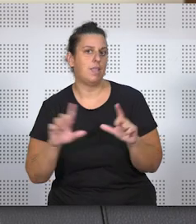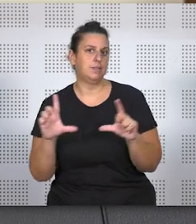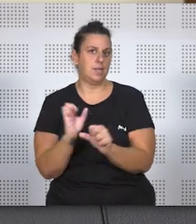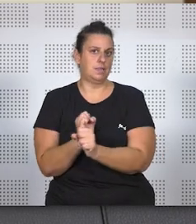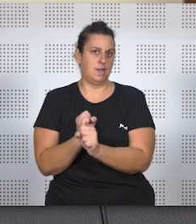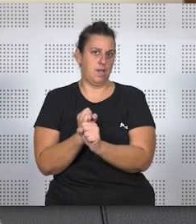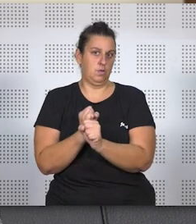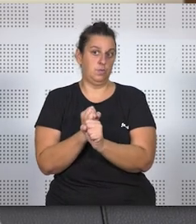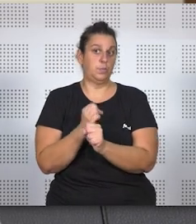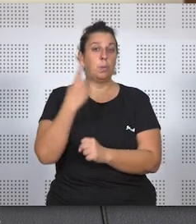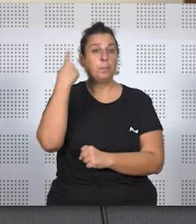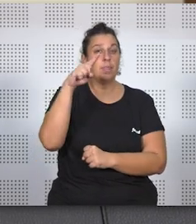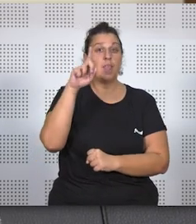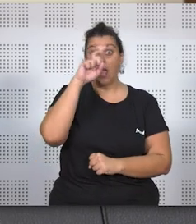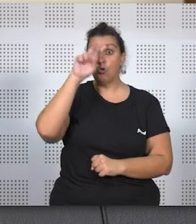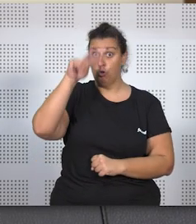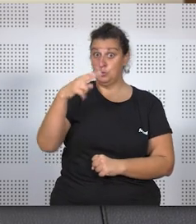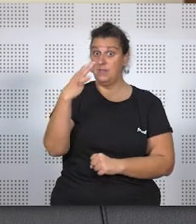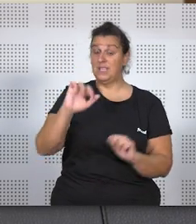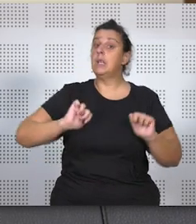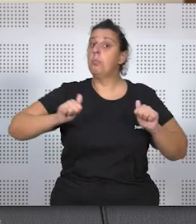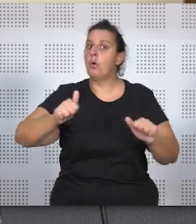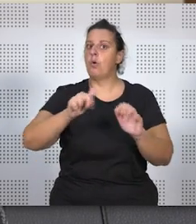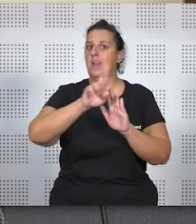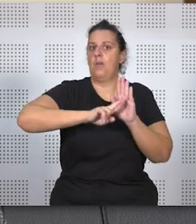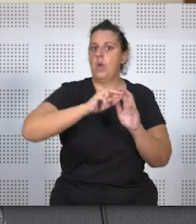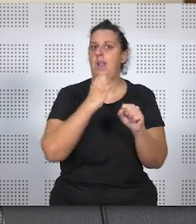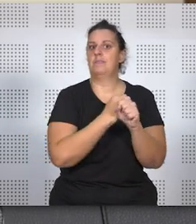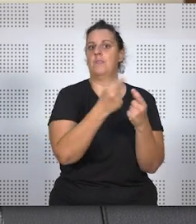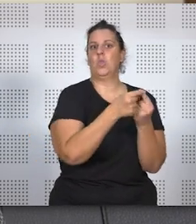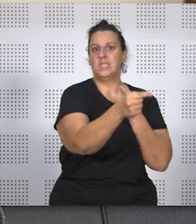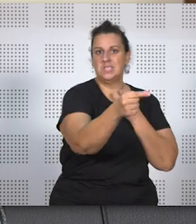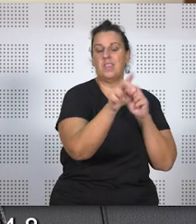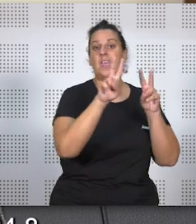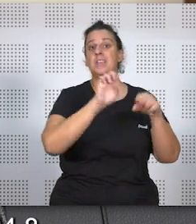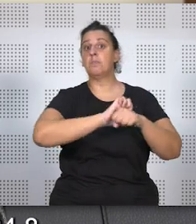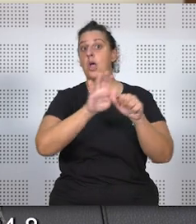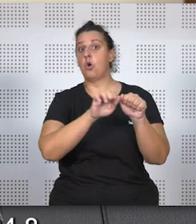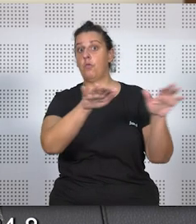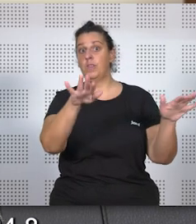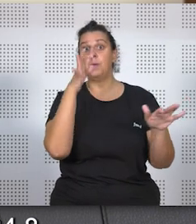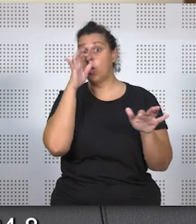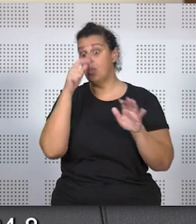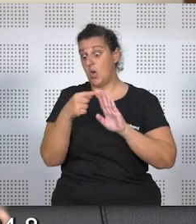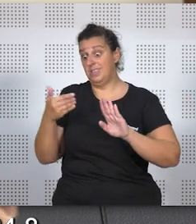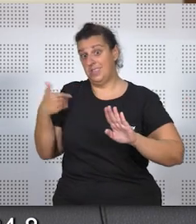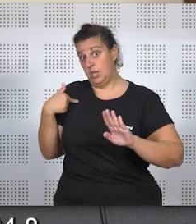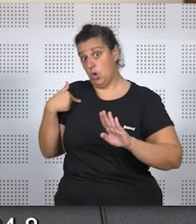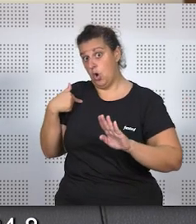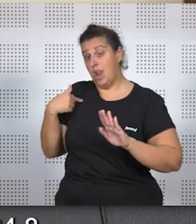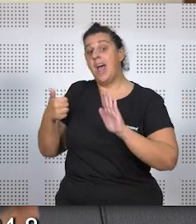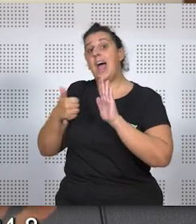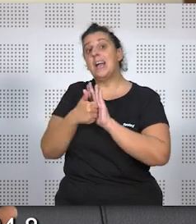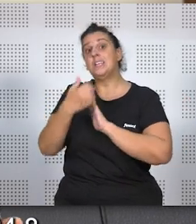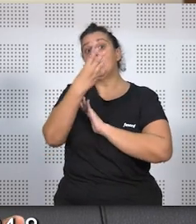recordamos en el año 2020 es cuando empieza a regularse el trabajo a distancia por el tema de la pandemia, pero ya un año antes ya teníamos recogido en el